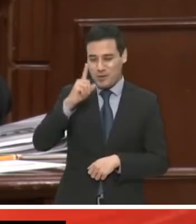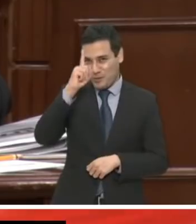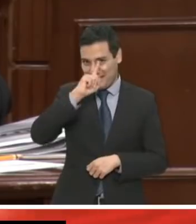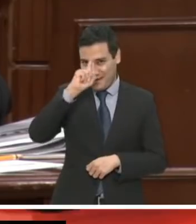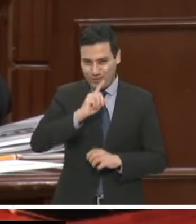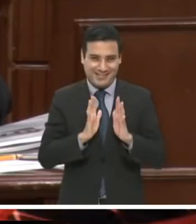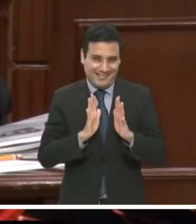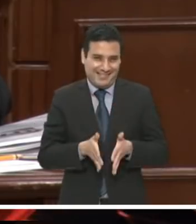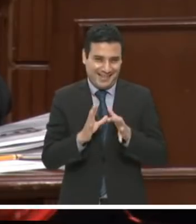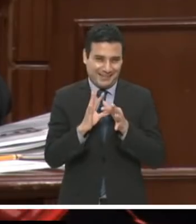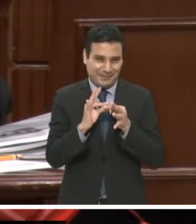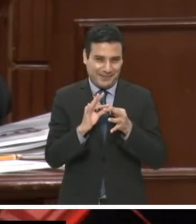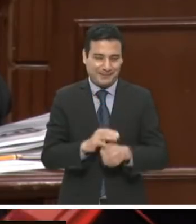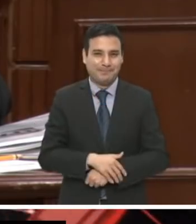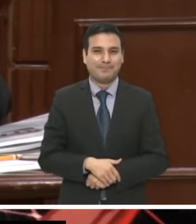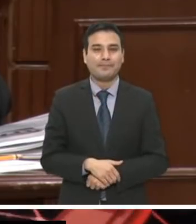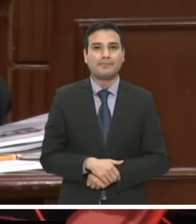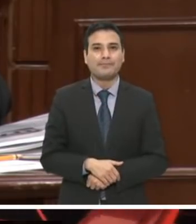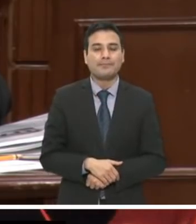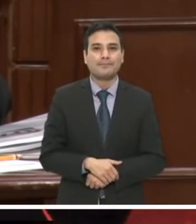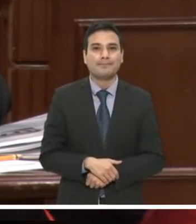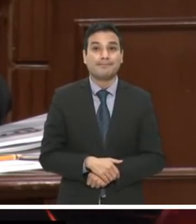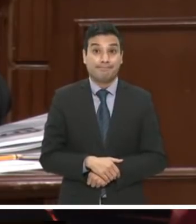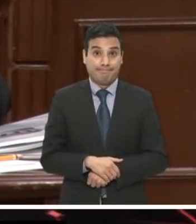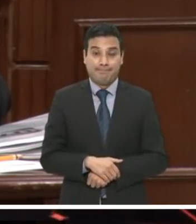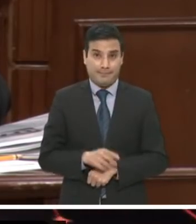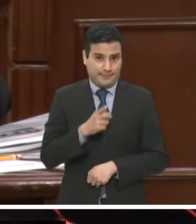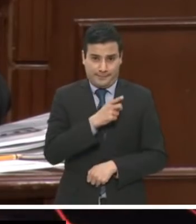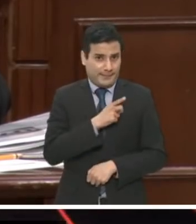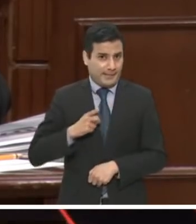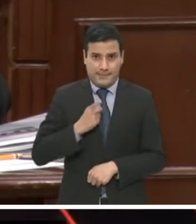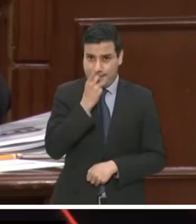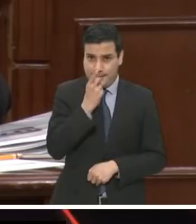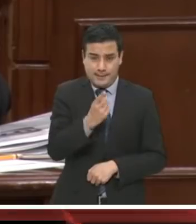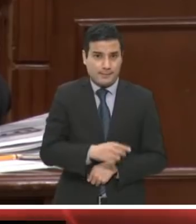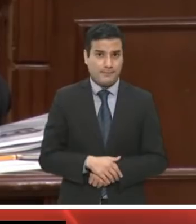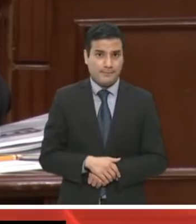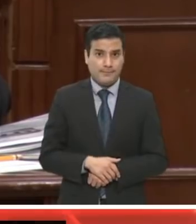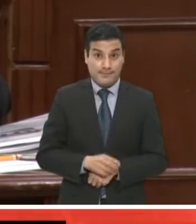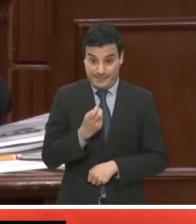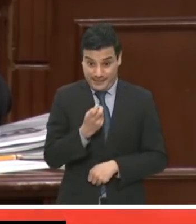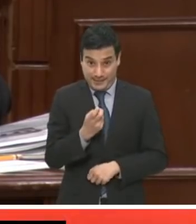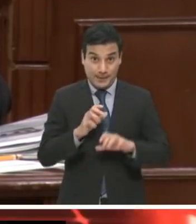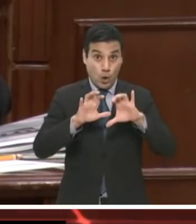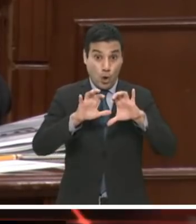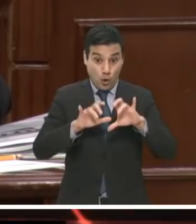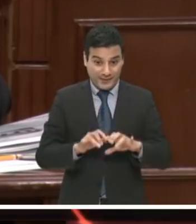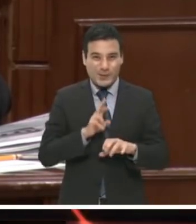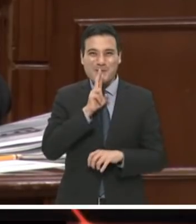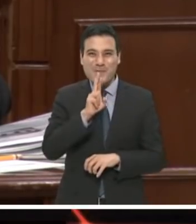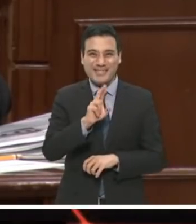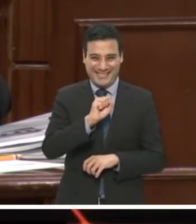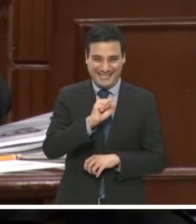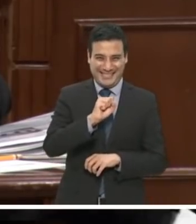y consejeros electorales. Así es que hay que destacarlo. En el mencionado oficio de respuesta, la Secretaría de Hacienda